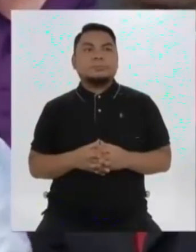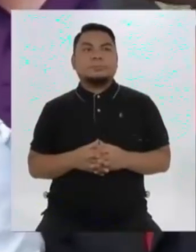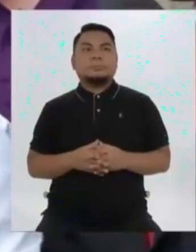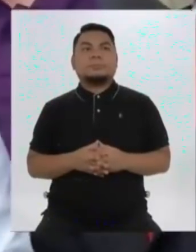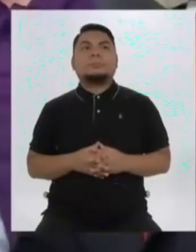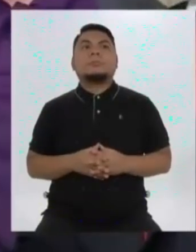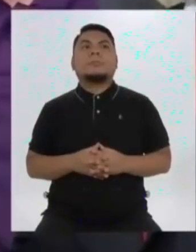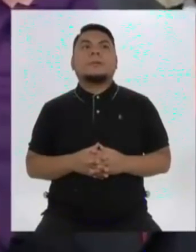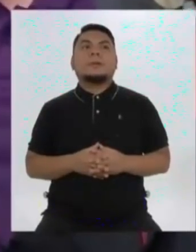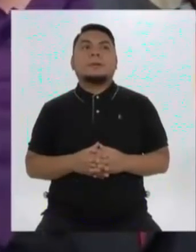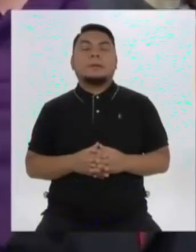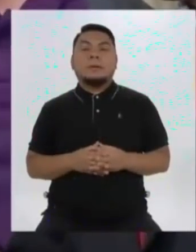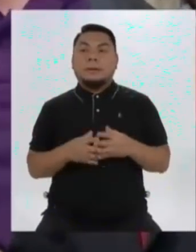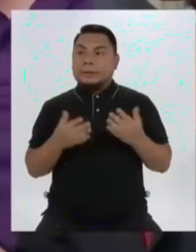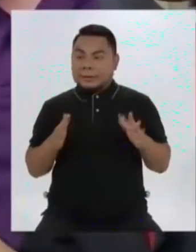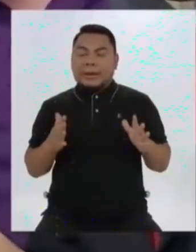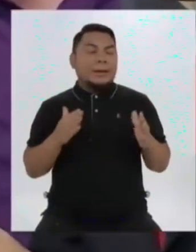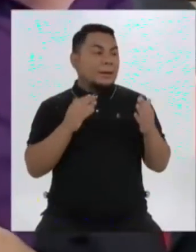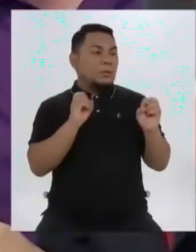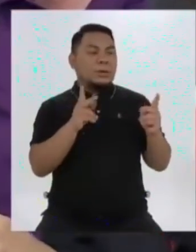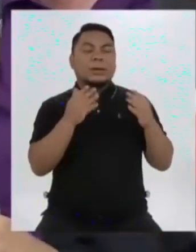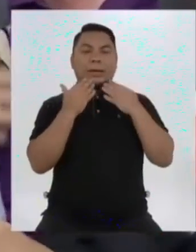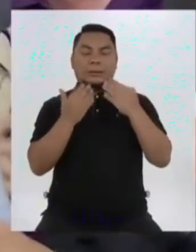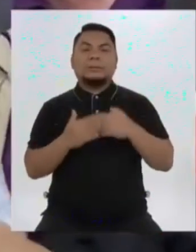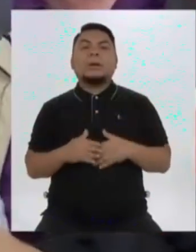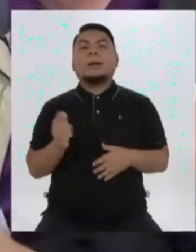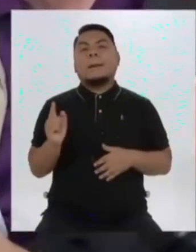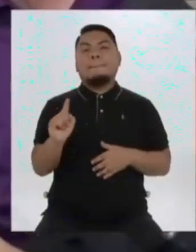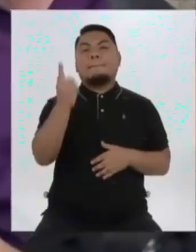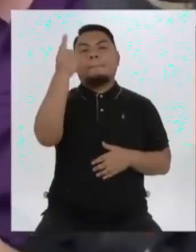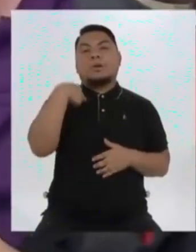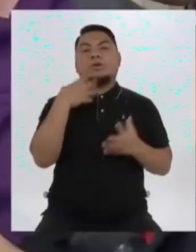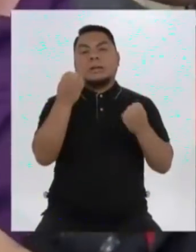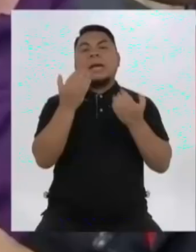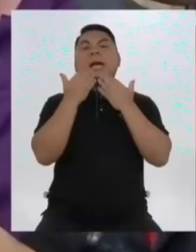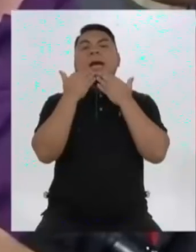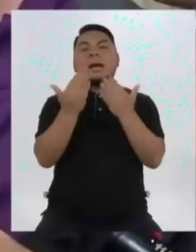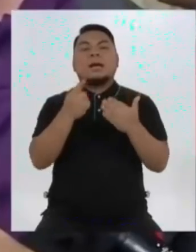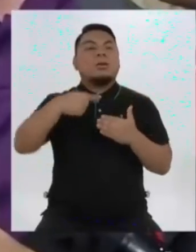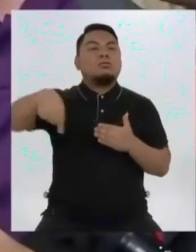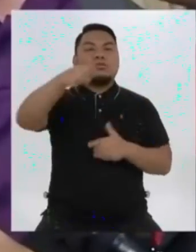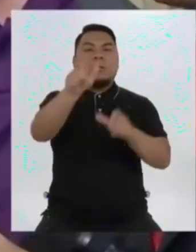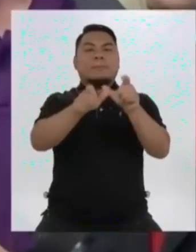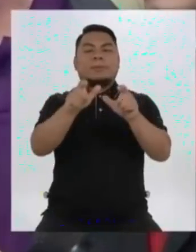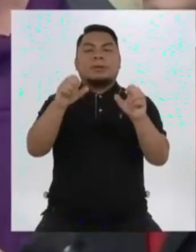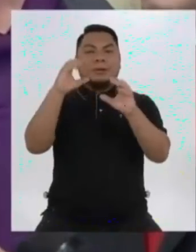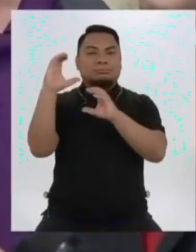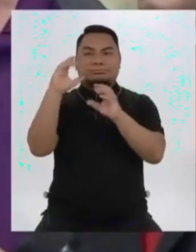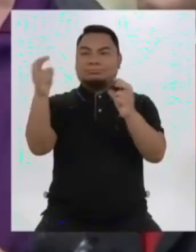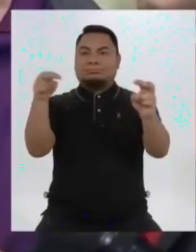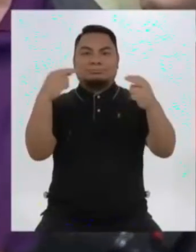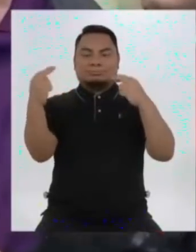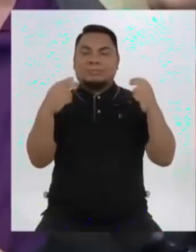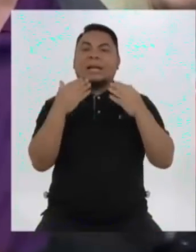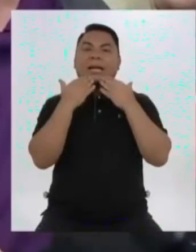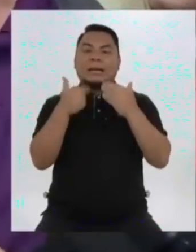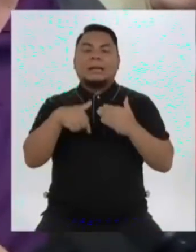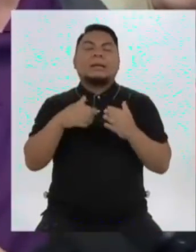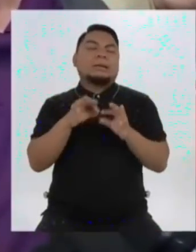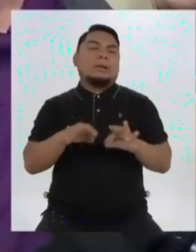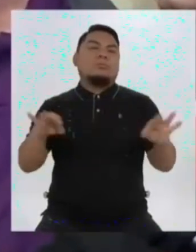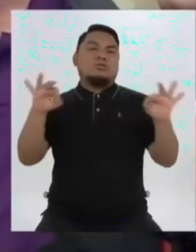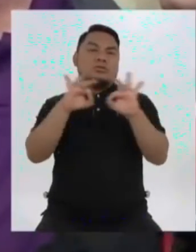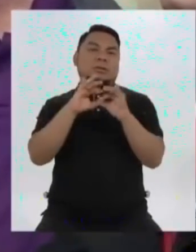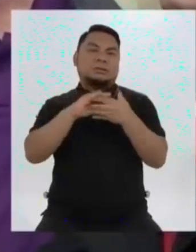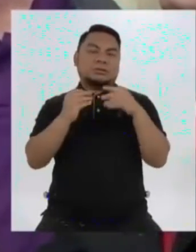Sí, silencio. Gracias. En primer lugar, muchísimas gracias a todos los medios de prensa por estar presentes. Este es un día histórico en la